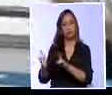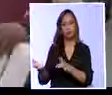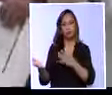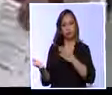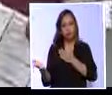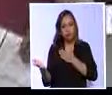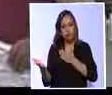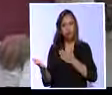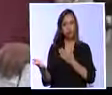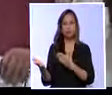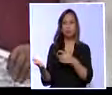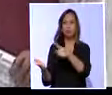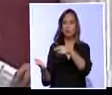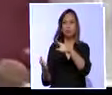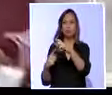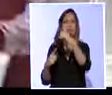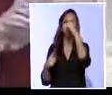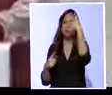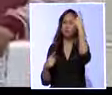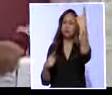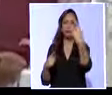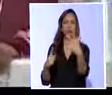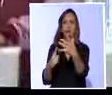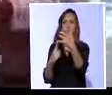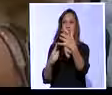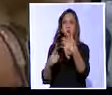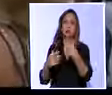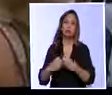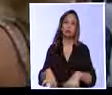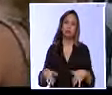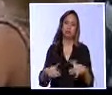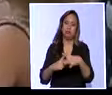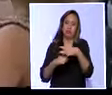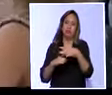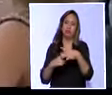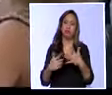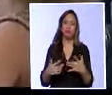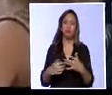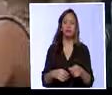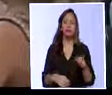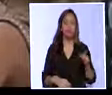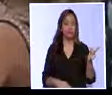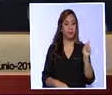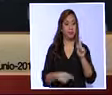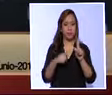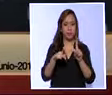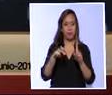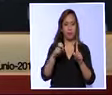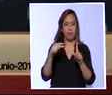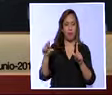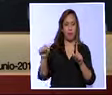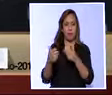compatriotas que han visto frustrado su proyecto migratorio. La legisladora Jimena Peña es la ponente de dicha iniciativa.